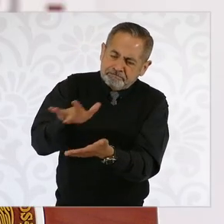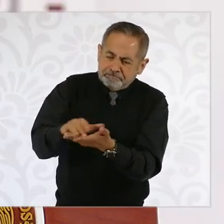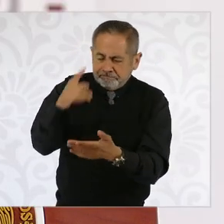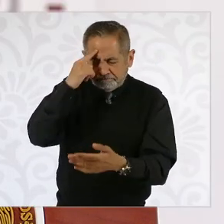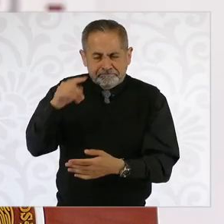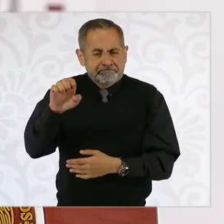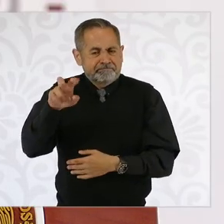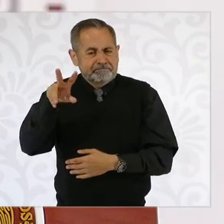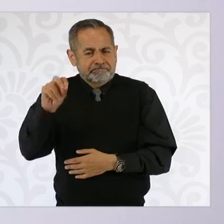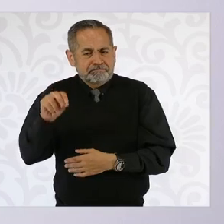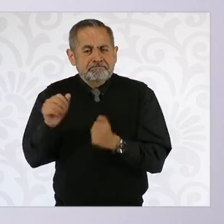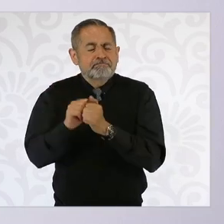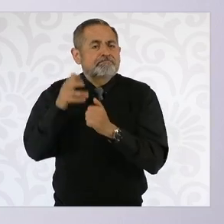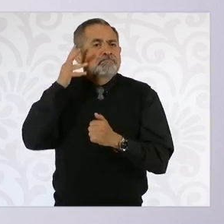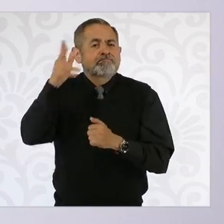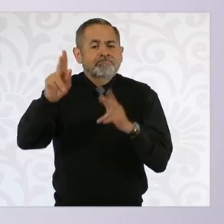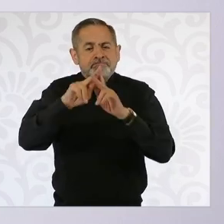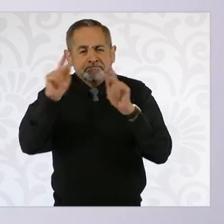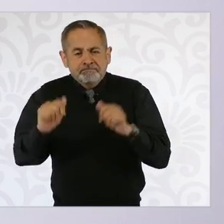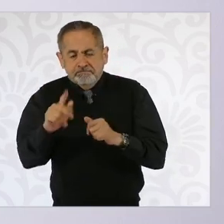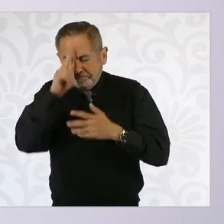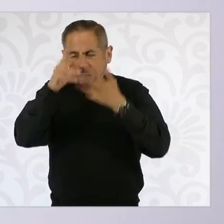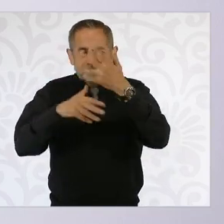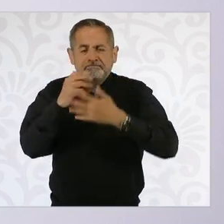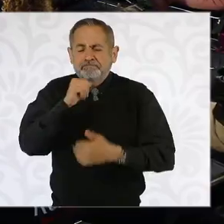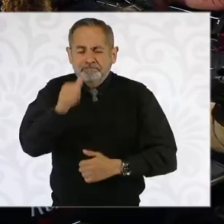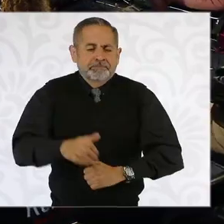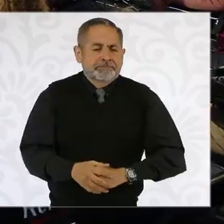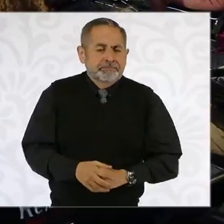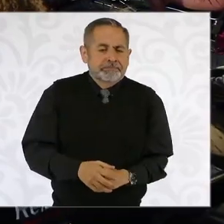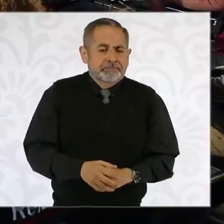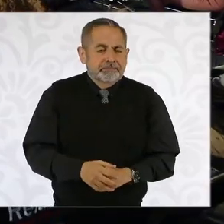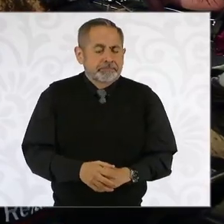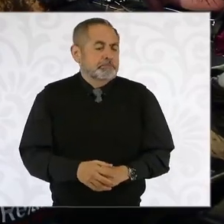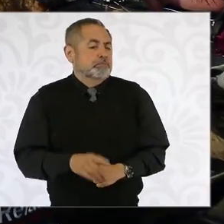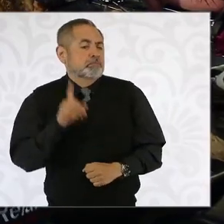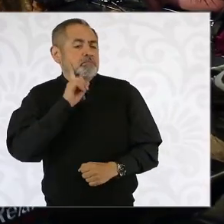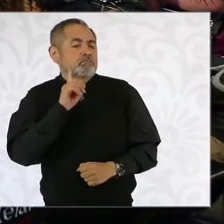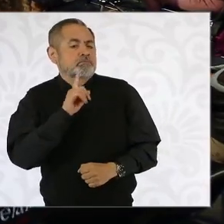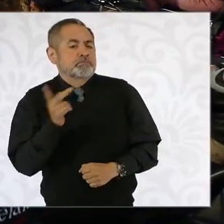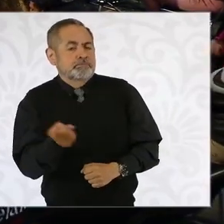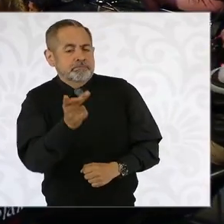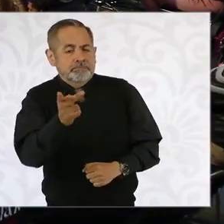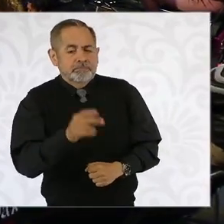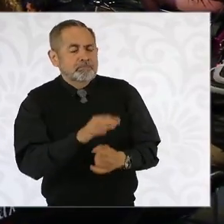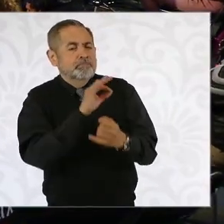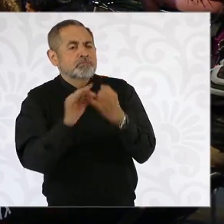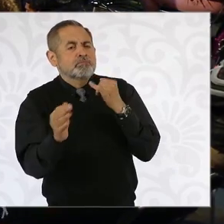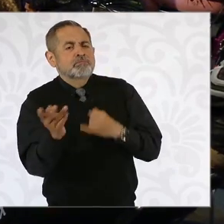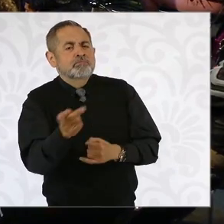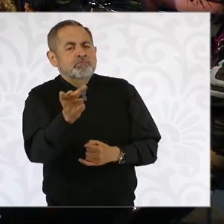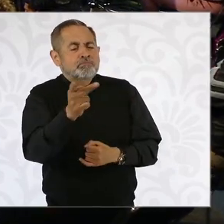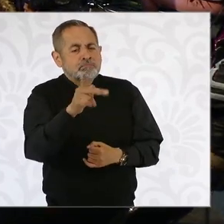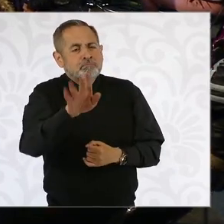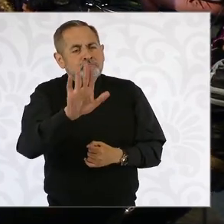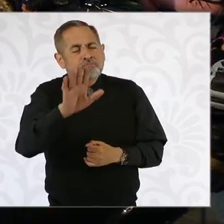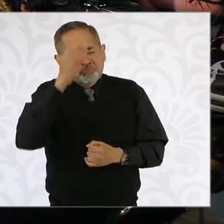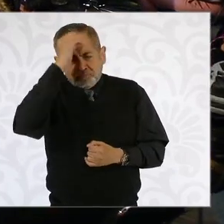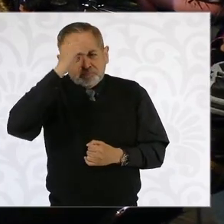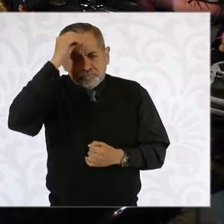la paz y la no violencia. Y ya por último, presidenta, ¿cuál es su opinión acerca